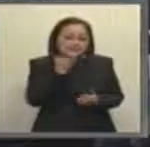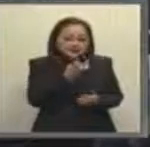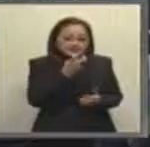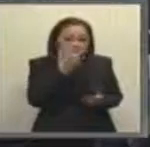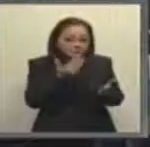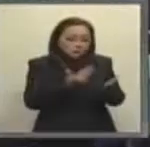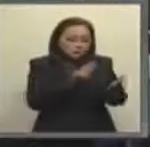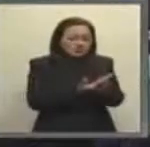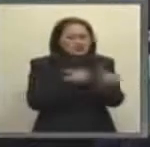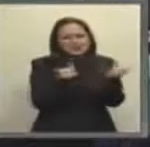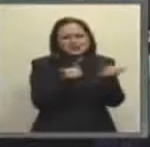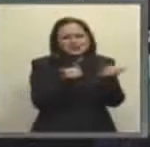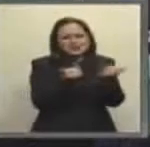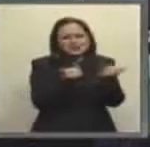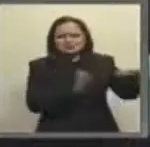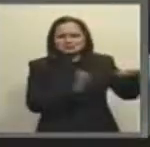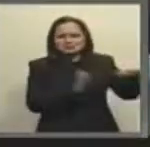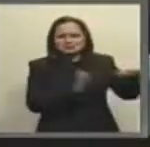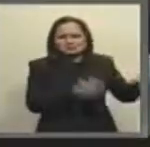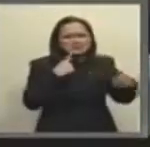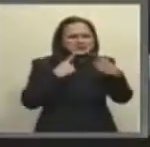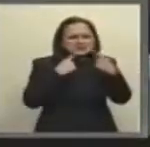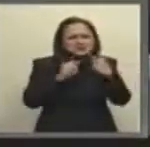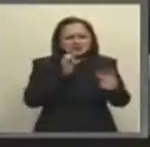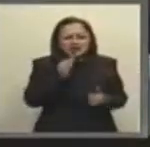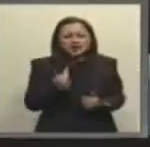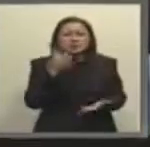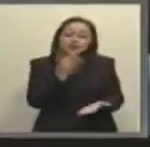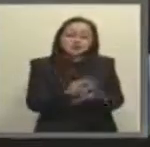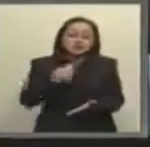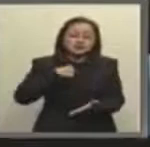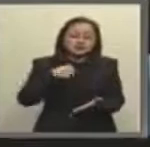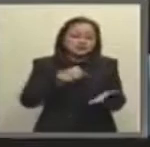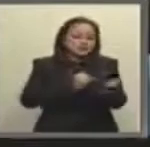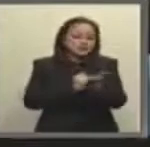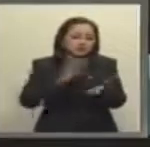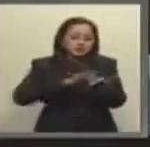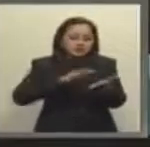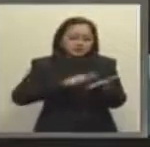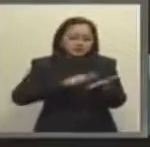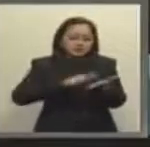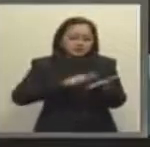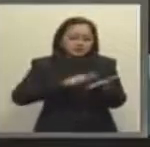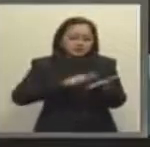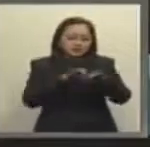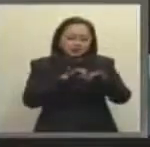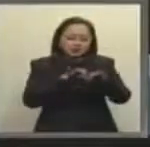discusión, solamente voy a hacer lectura de dos puntos de este dictamen.